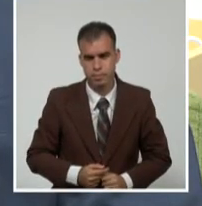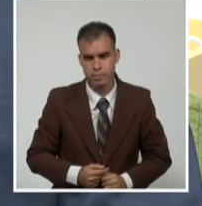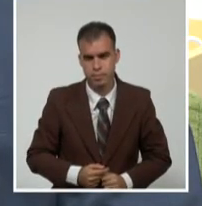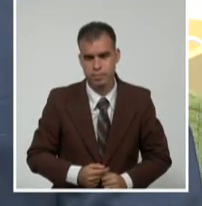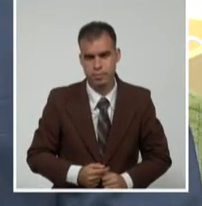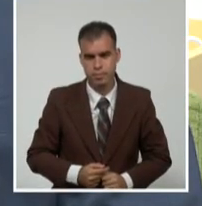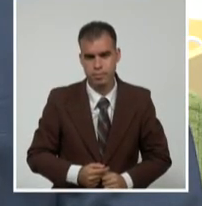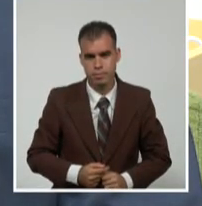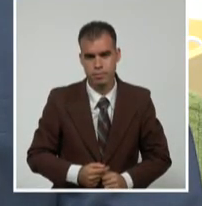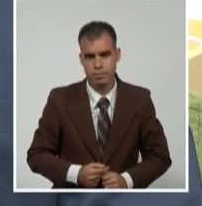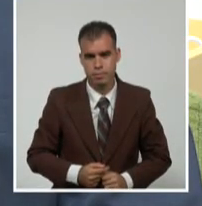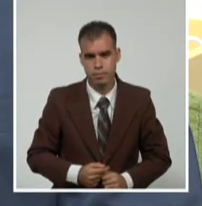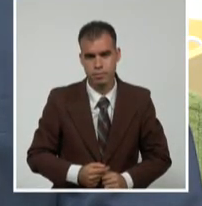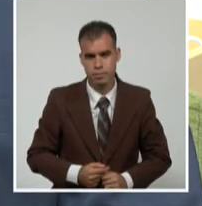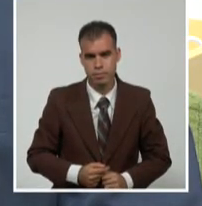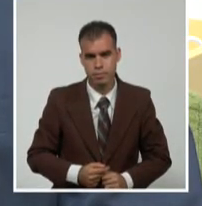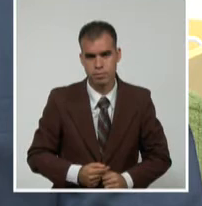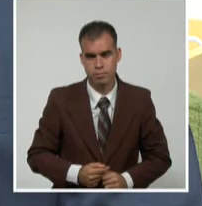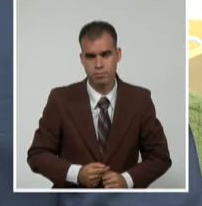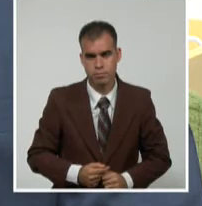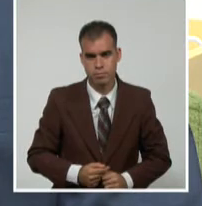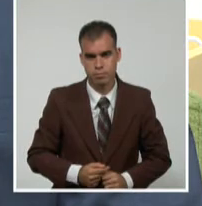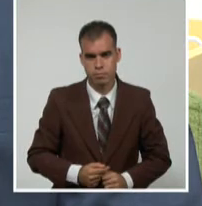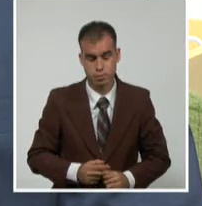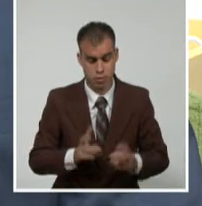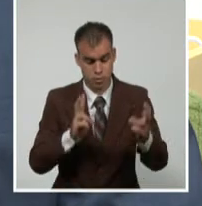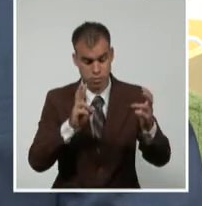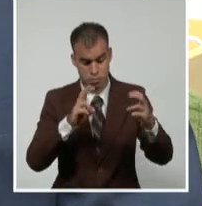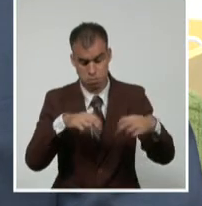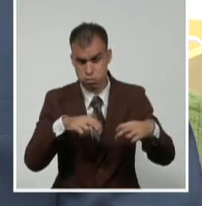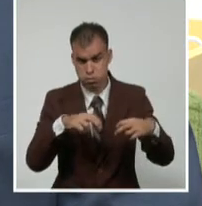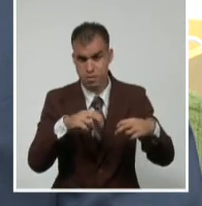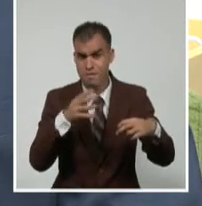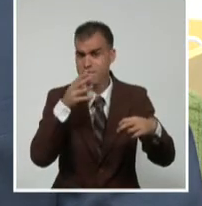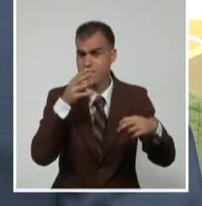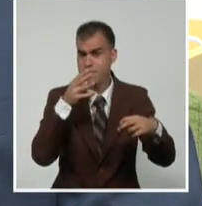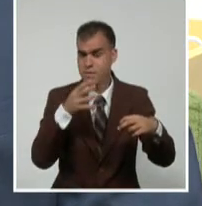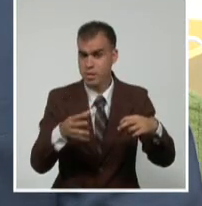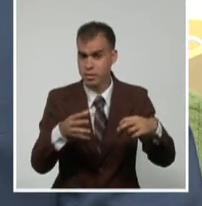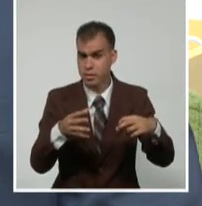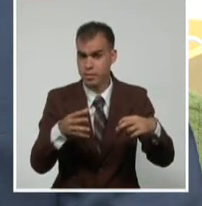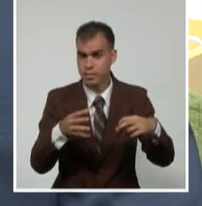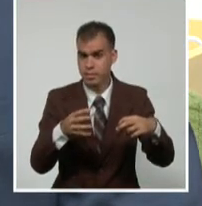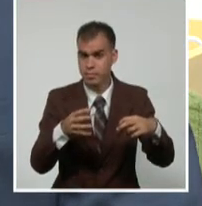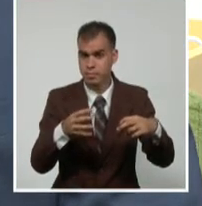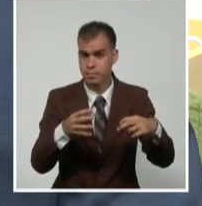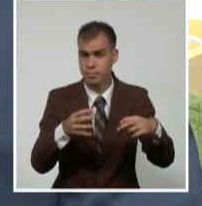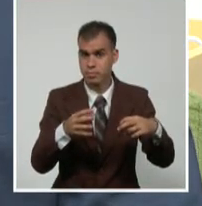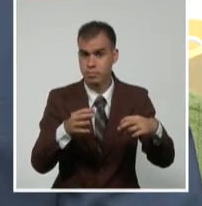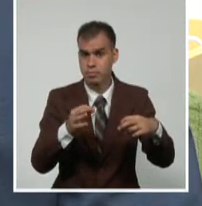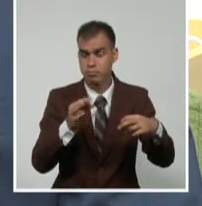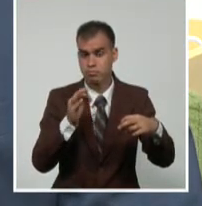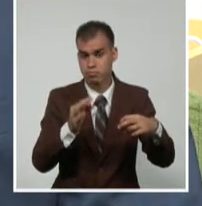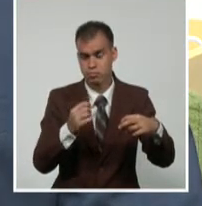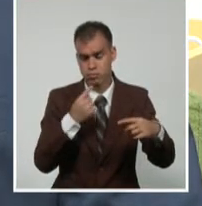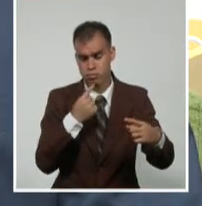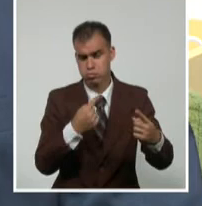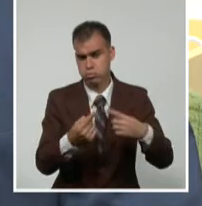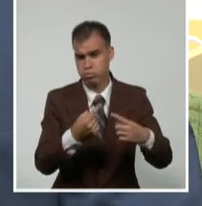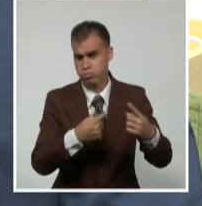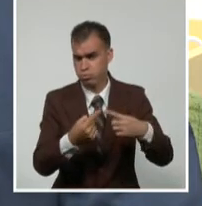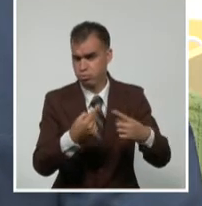una semana después de aquel encuentro de Fidel, que se conoce como Palabras de los Intelectuales.